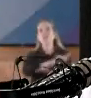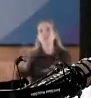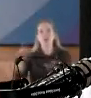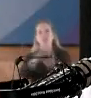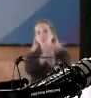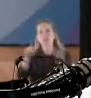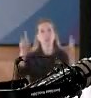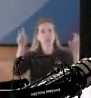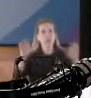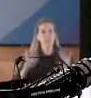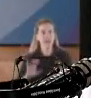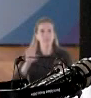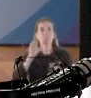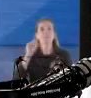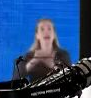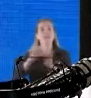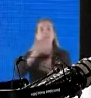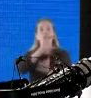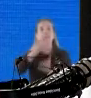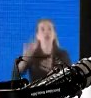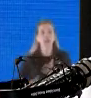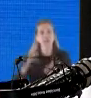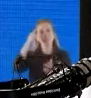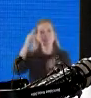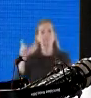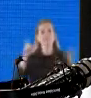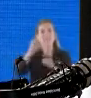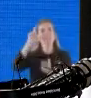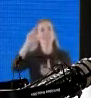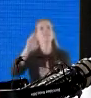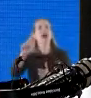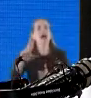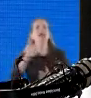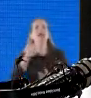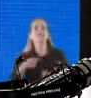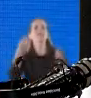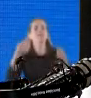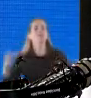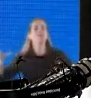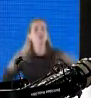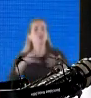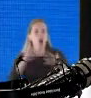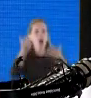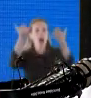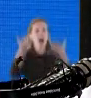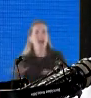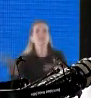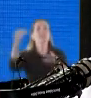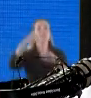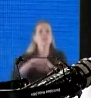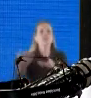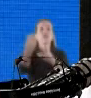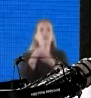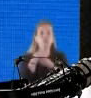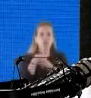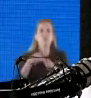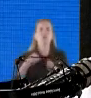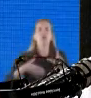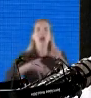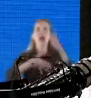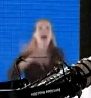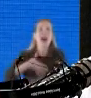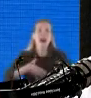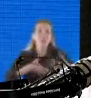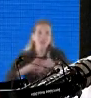analfabetas en el mundo así que uno de los objetivos de desarrollo sostenible que es lograr igualdad de género creo que tiene que estar